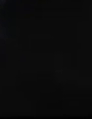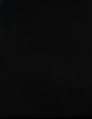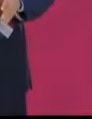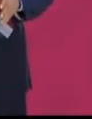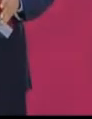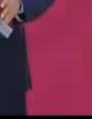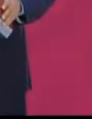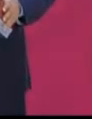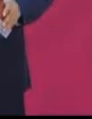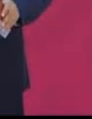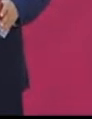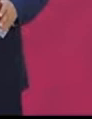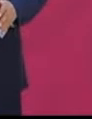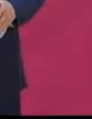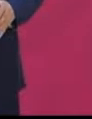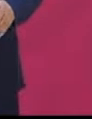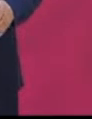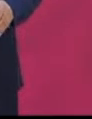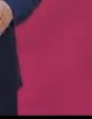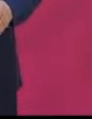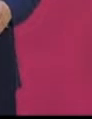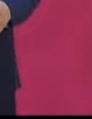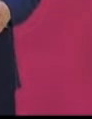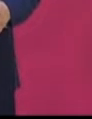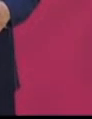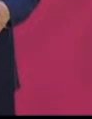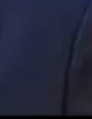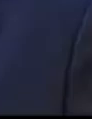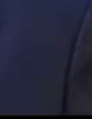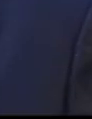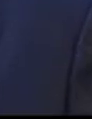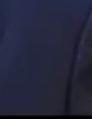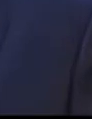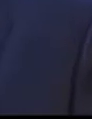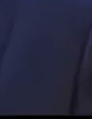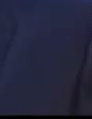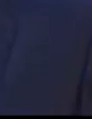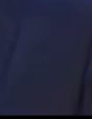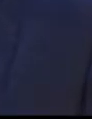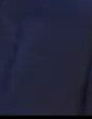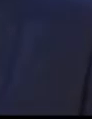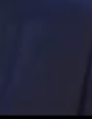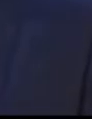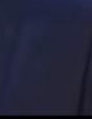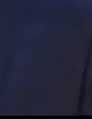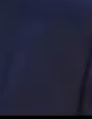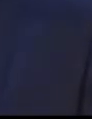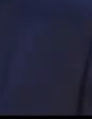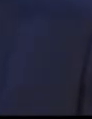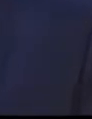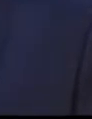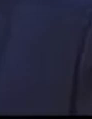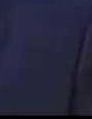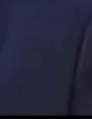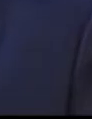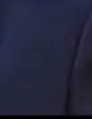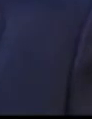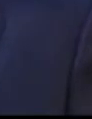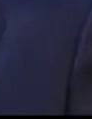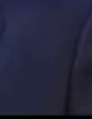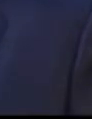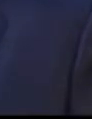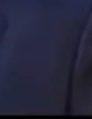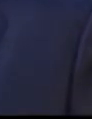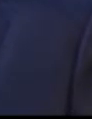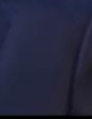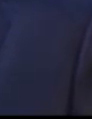Obrador. Estamos apoyando mucho todos los deportes, se va a presentar el programa de deporte, vamos a